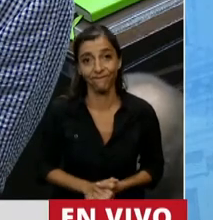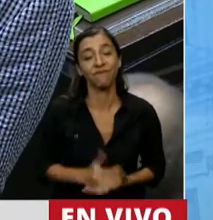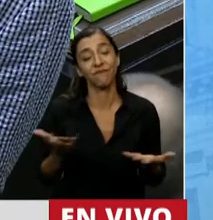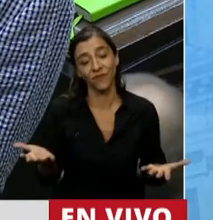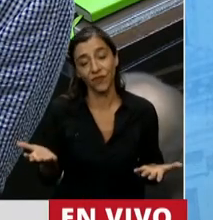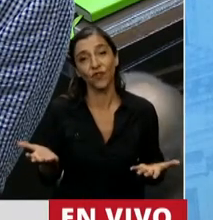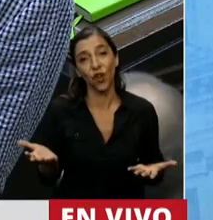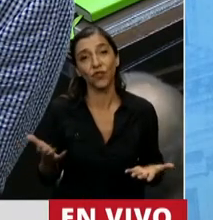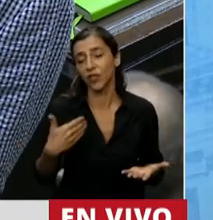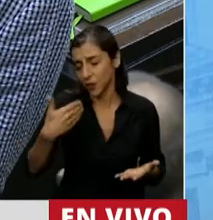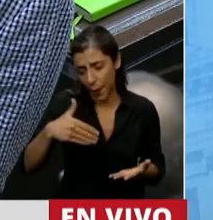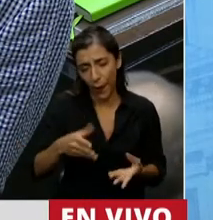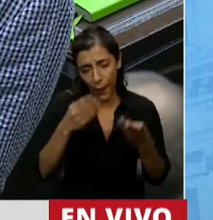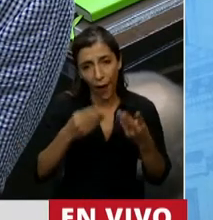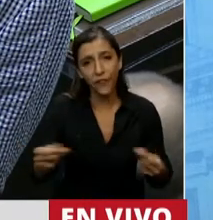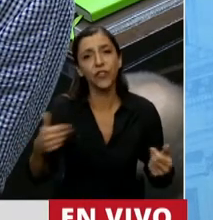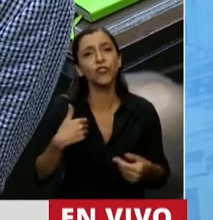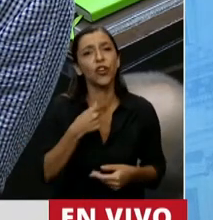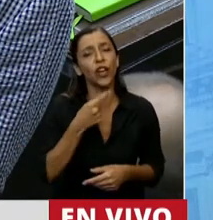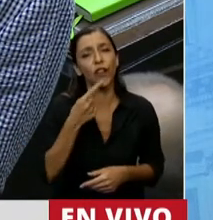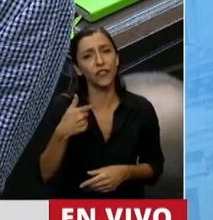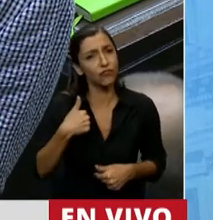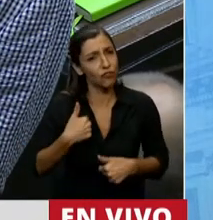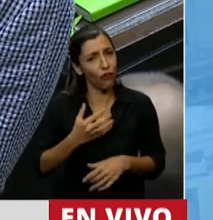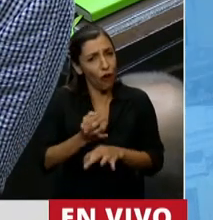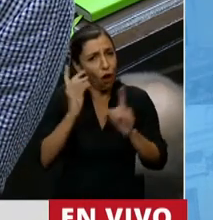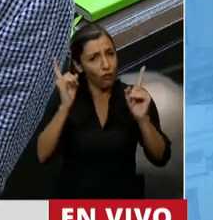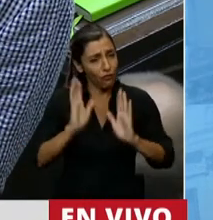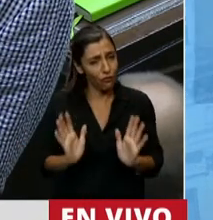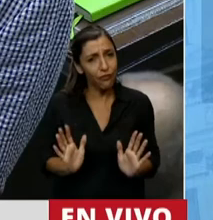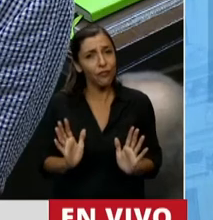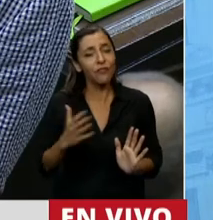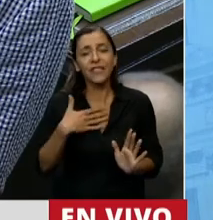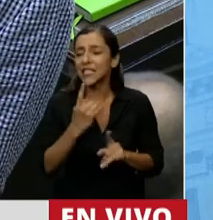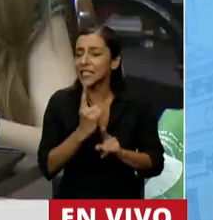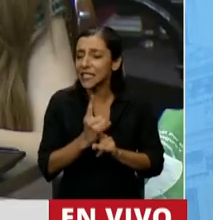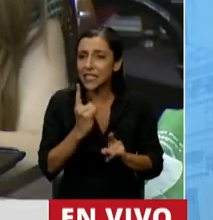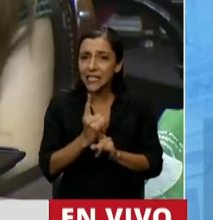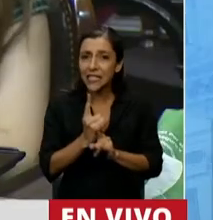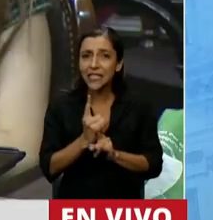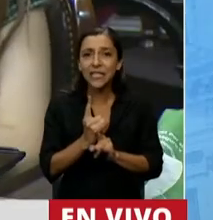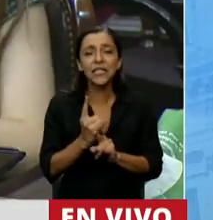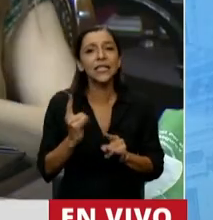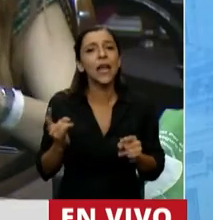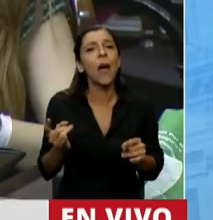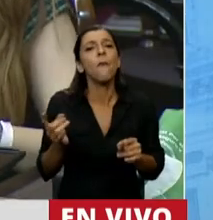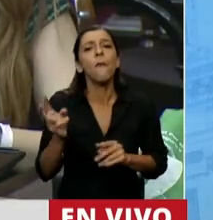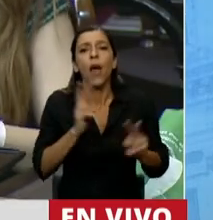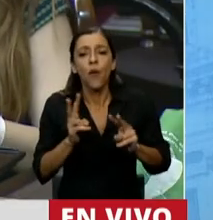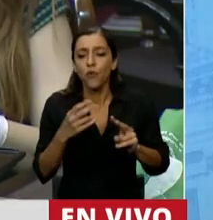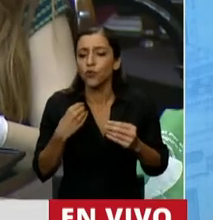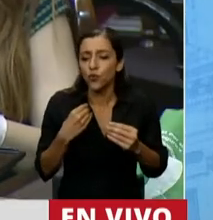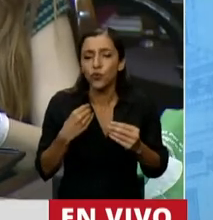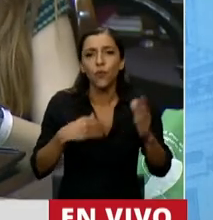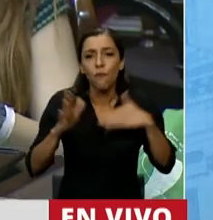decirle que como docente que soy, desde siempre he puesto énfasis en el tratamiento de los niños